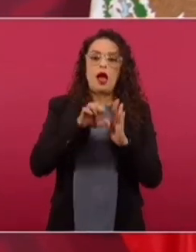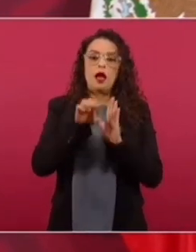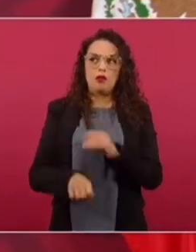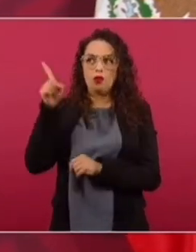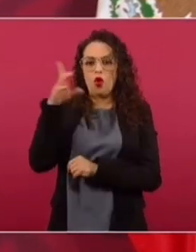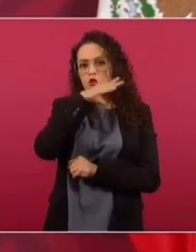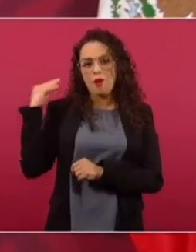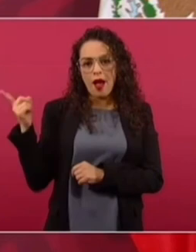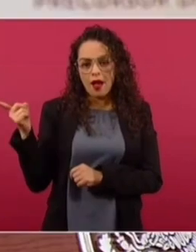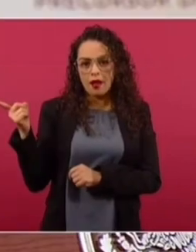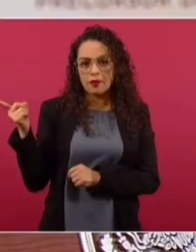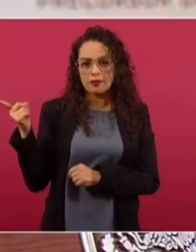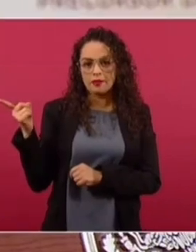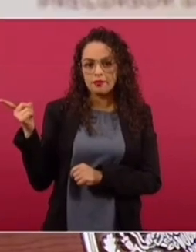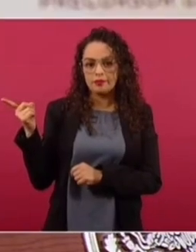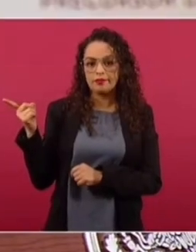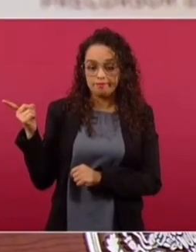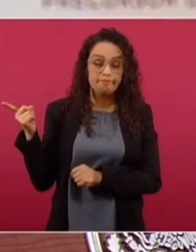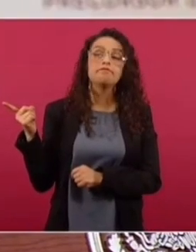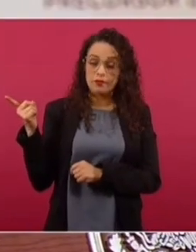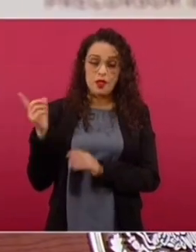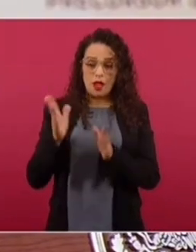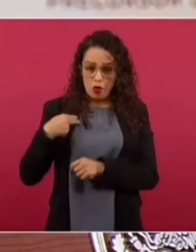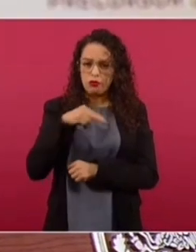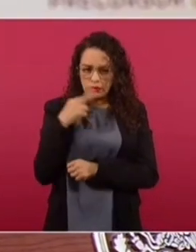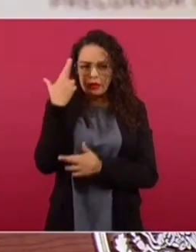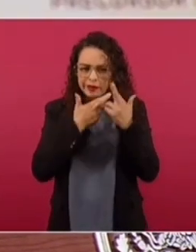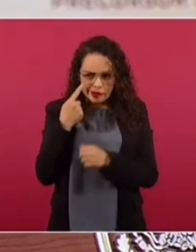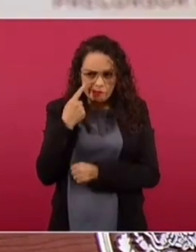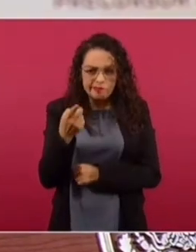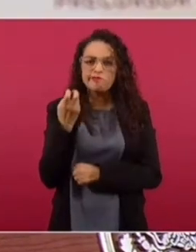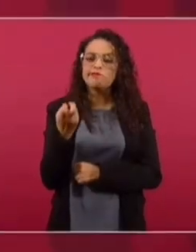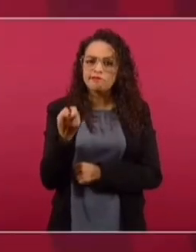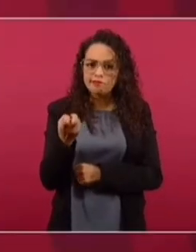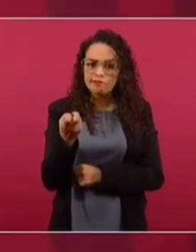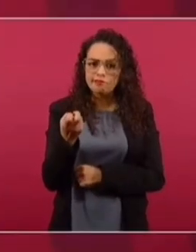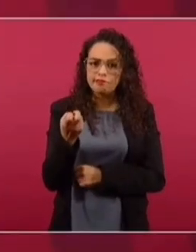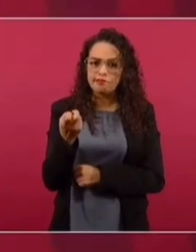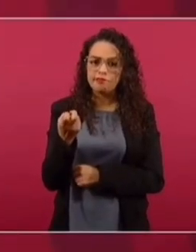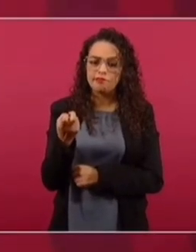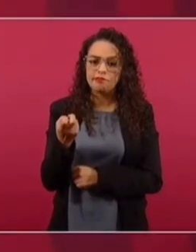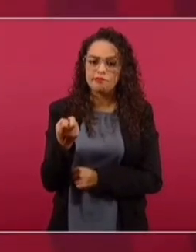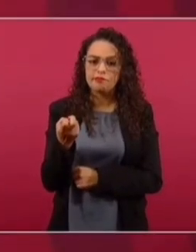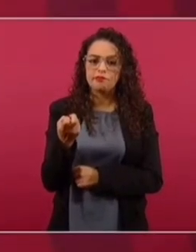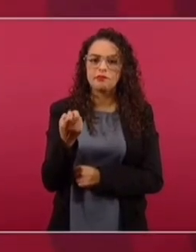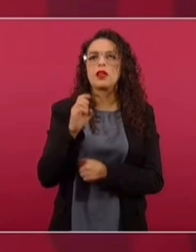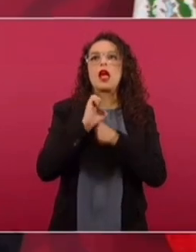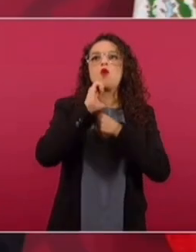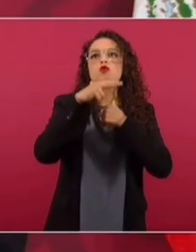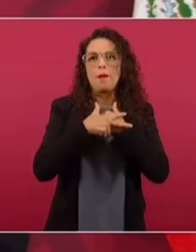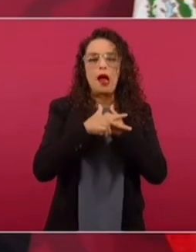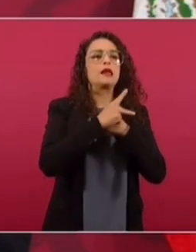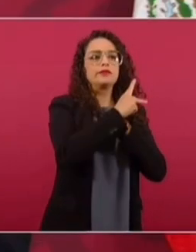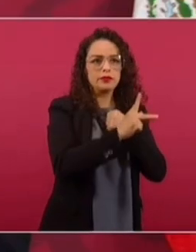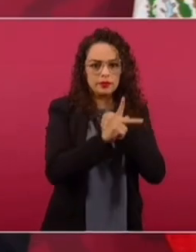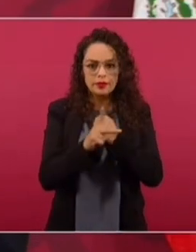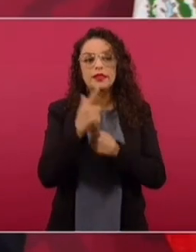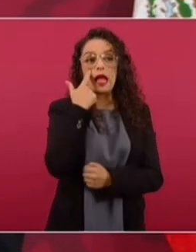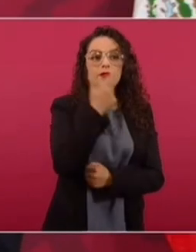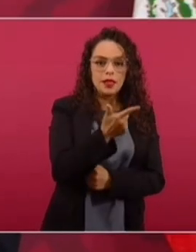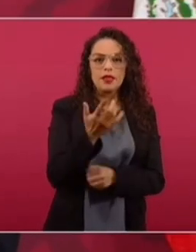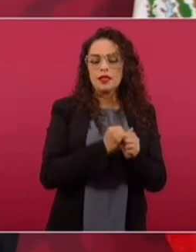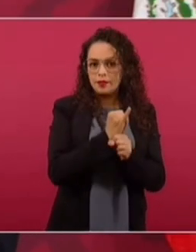caso de Cuba. Vamos a explorar, ya estamos viendo eso, países europeos, países que